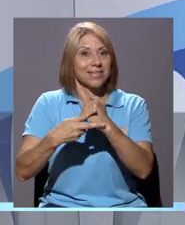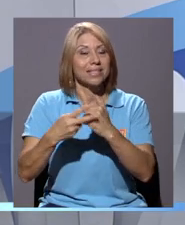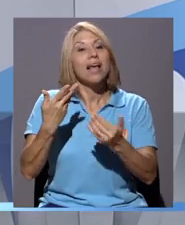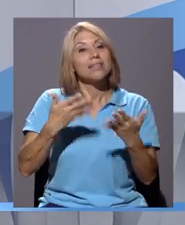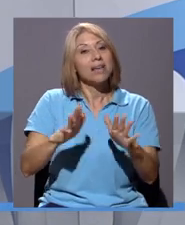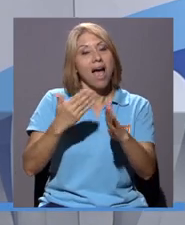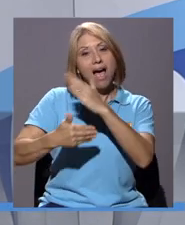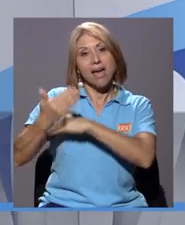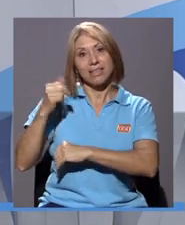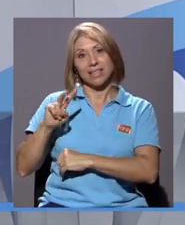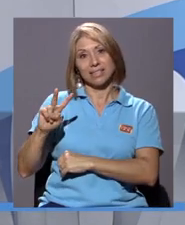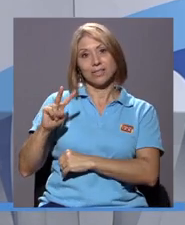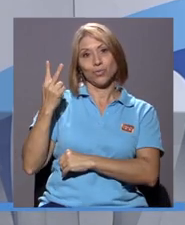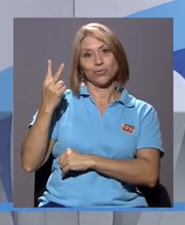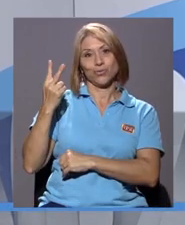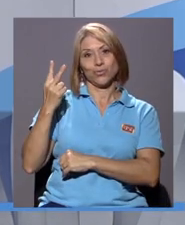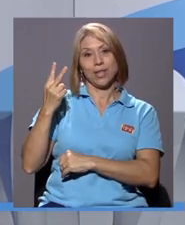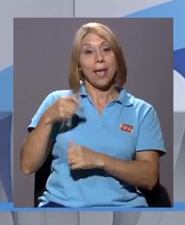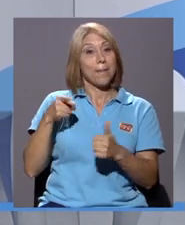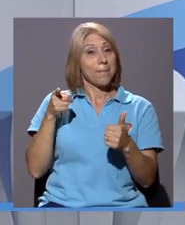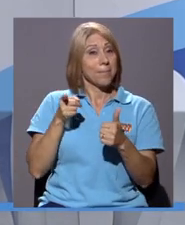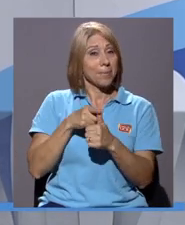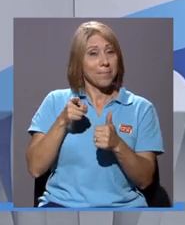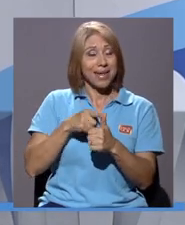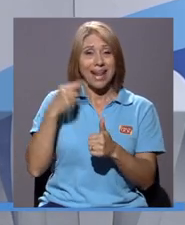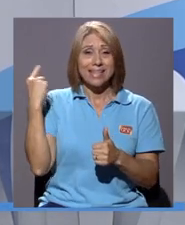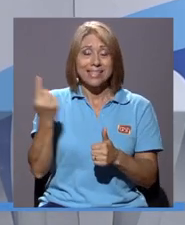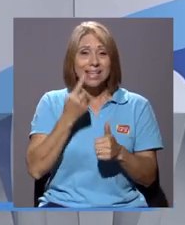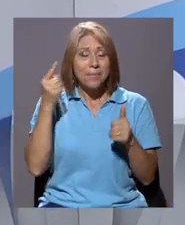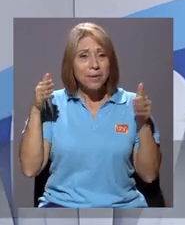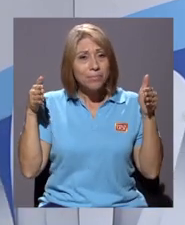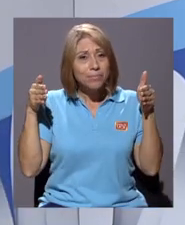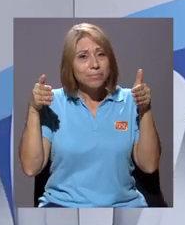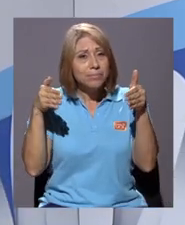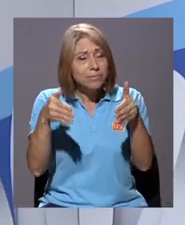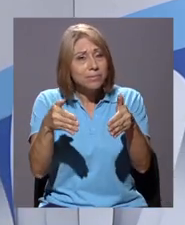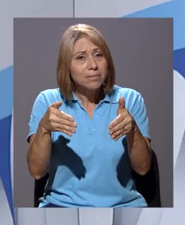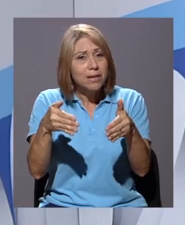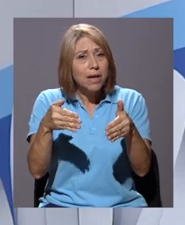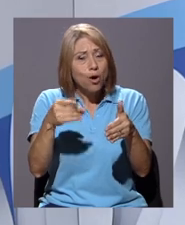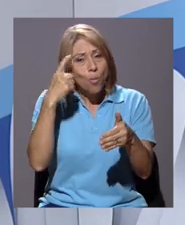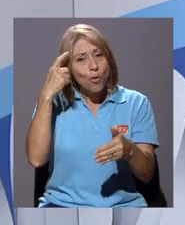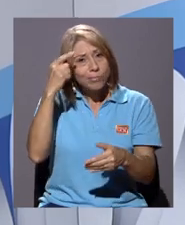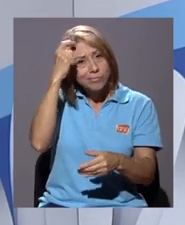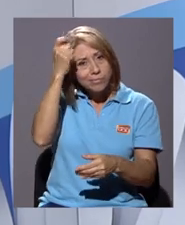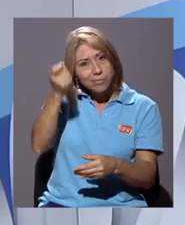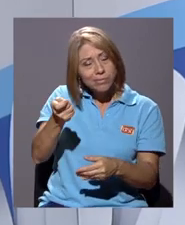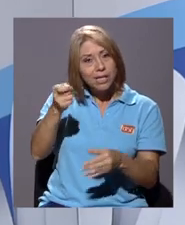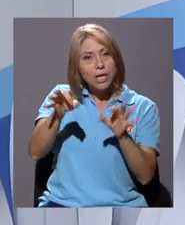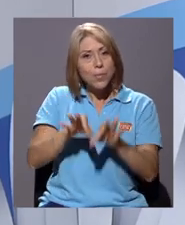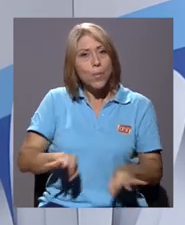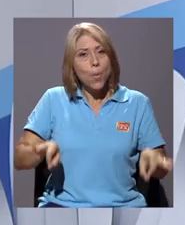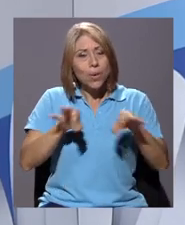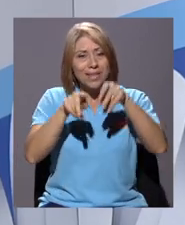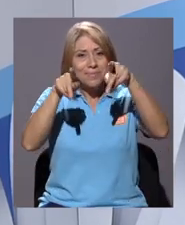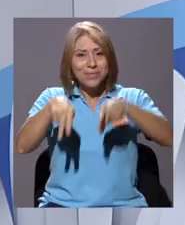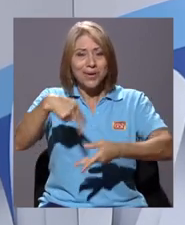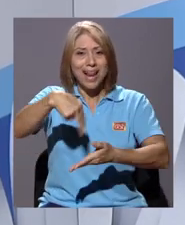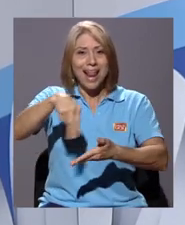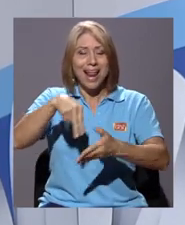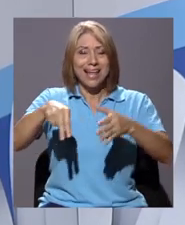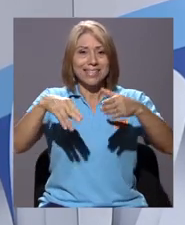y la primera siempre se la hemos dedicado a algún importante figura de la danza a nivel mundial. El